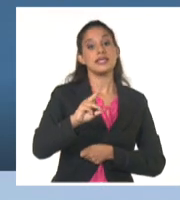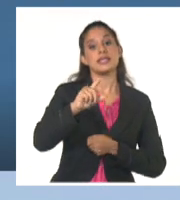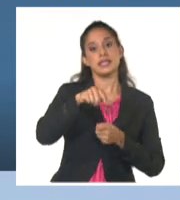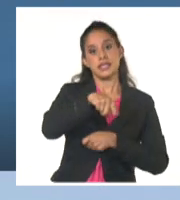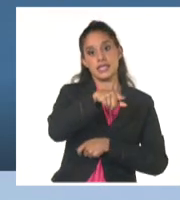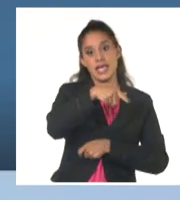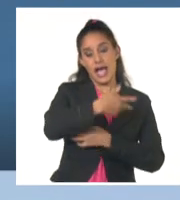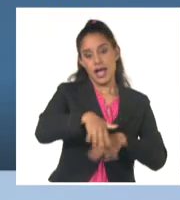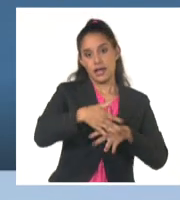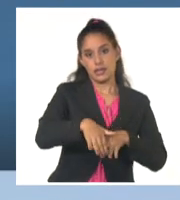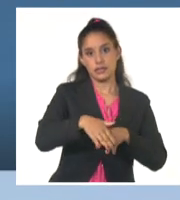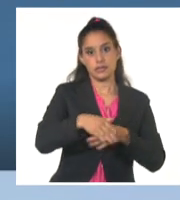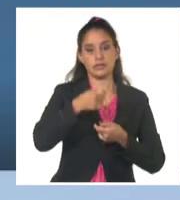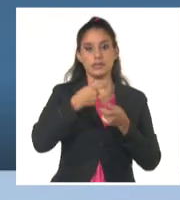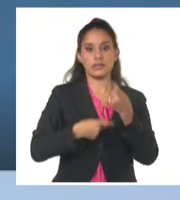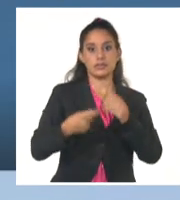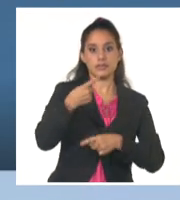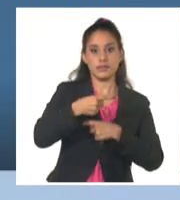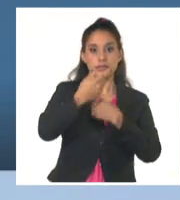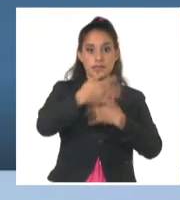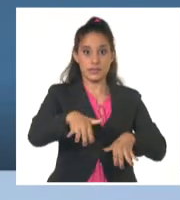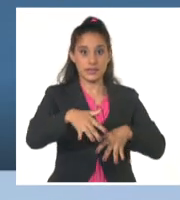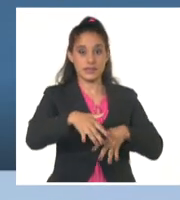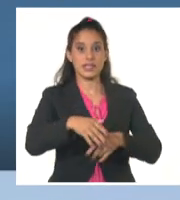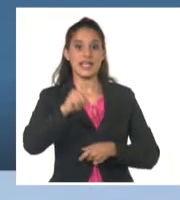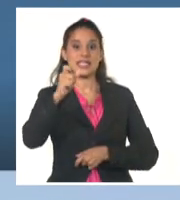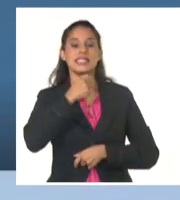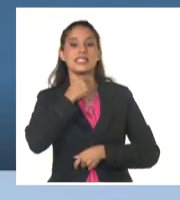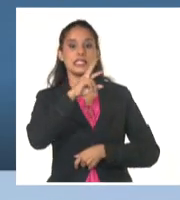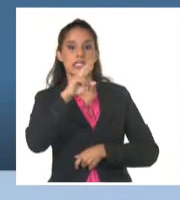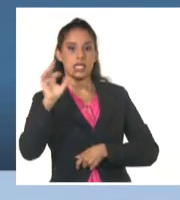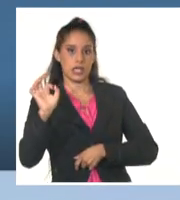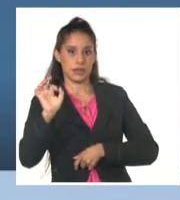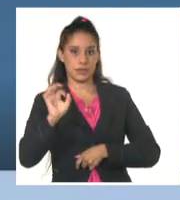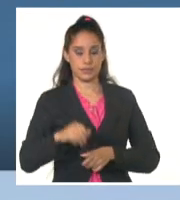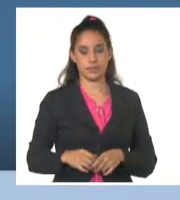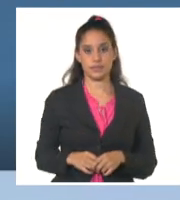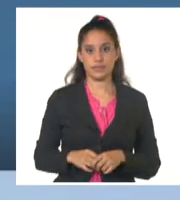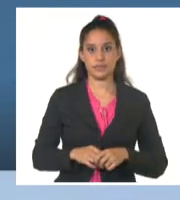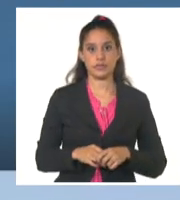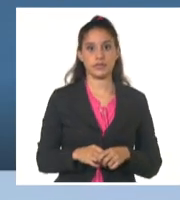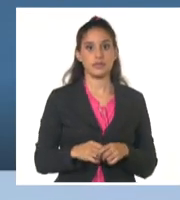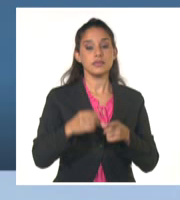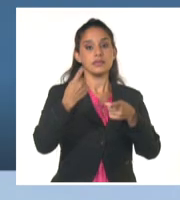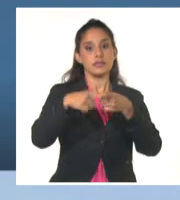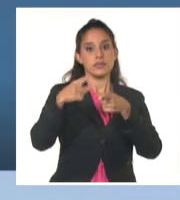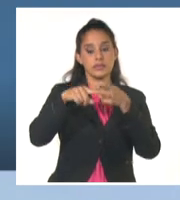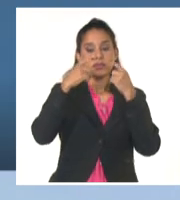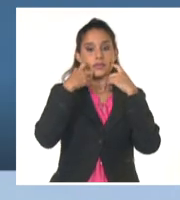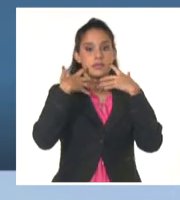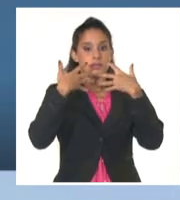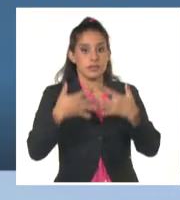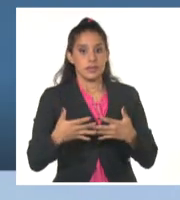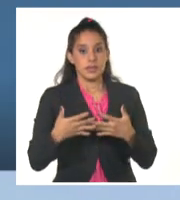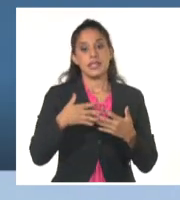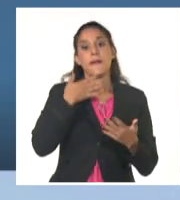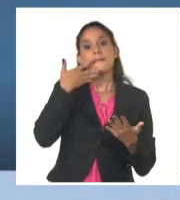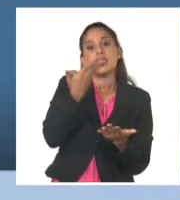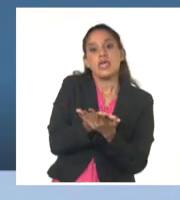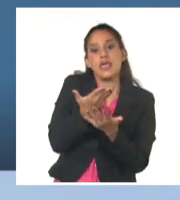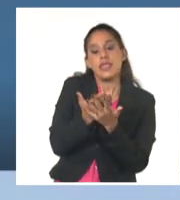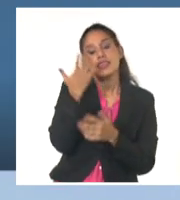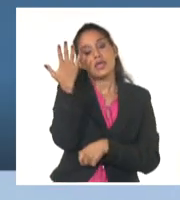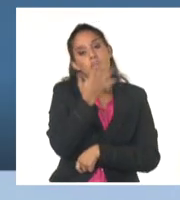Allestarán, Calzada del Cerro, Infanta y San Lázaro. La Comisión Provincial de Seguridad Vial pide disculpas por las